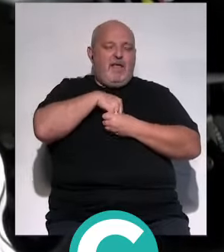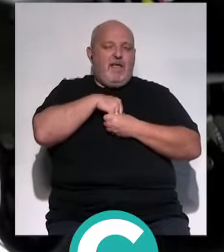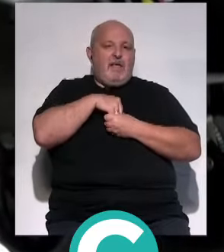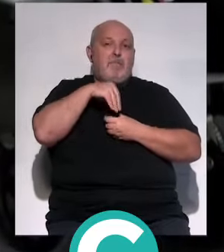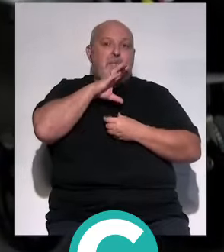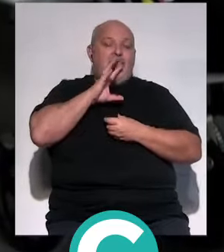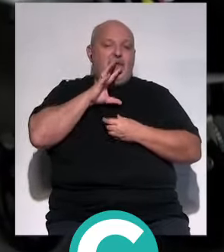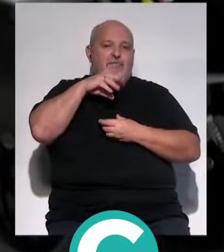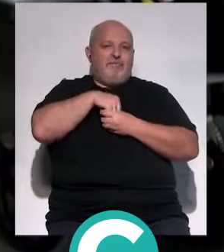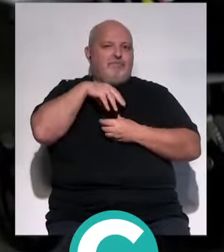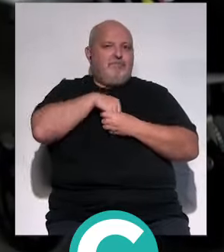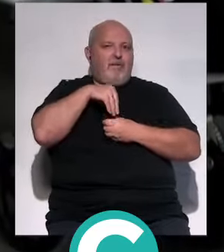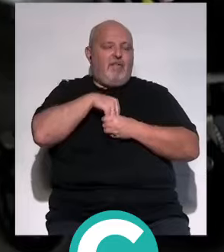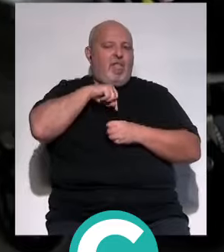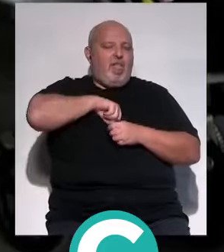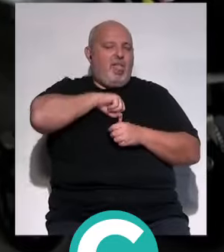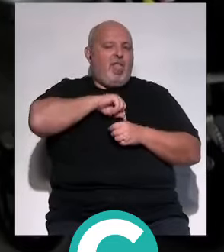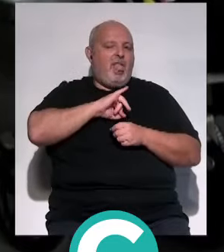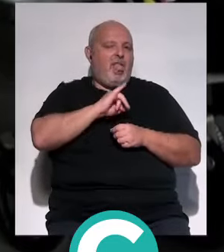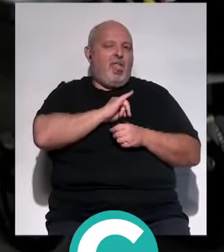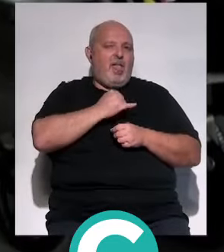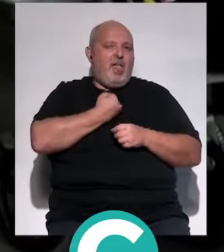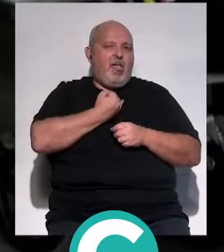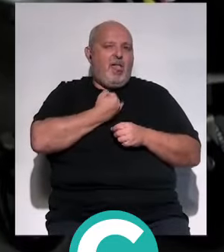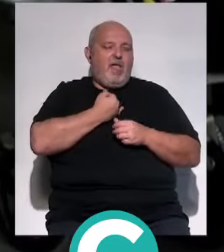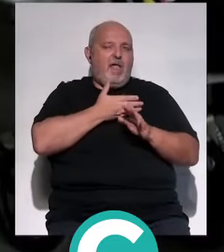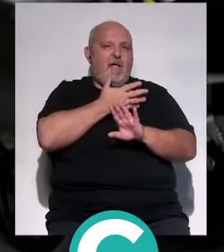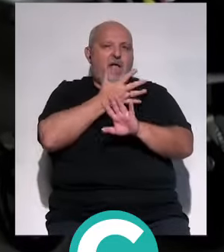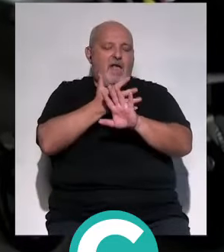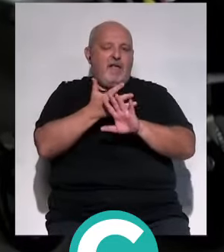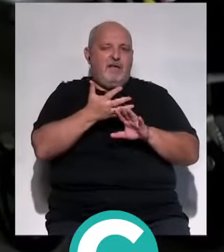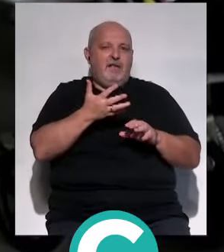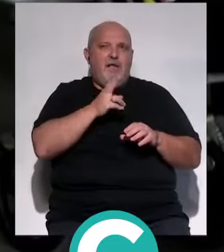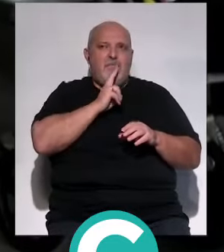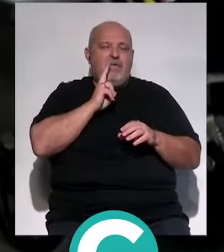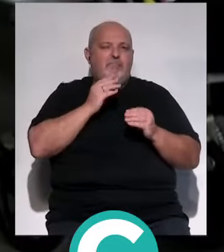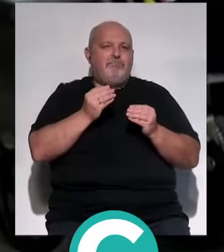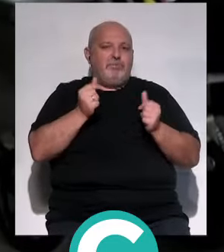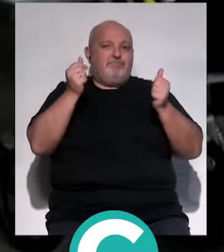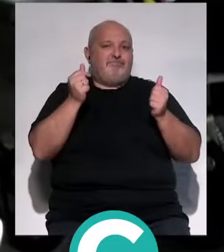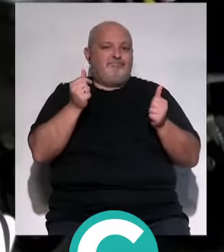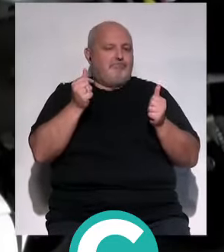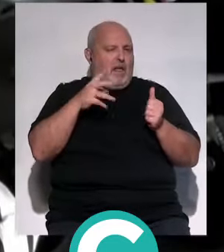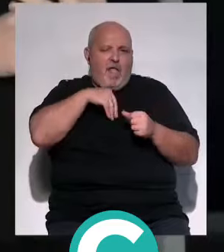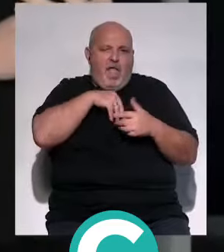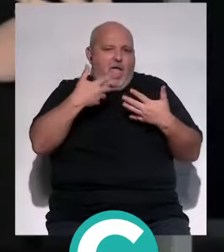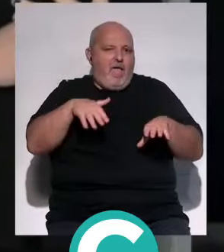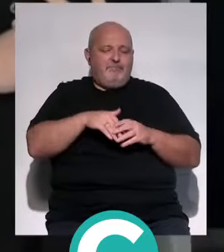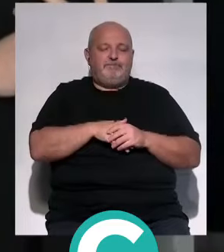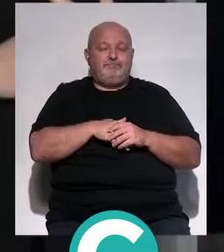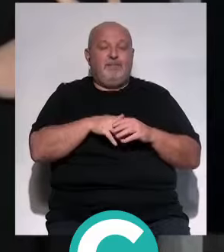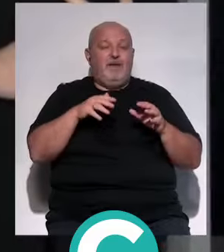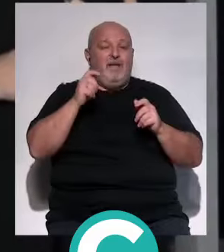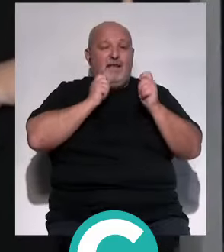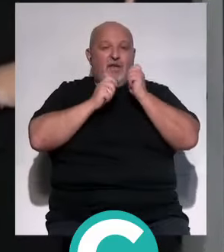madre y siempre estarán dentro de ella hasta que la madre desaparezca. Este acto